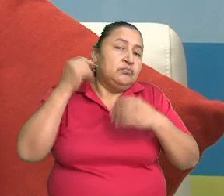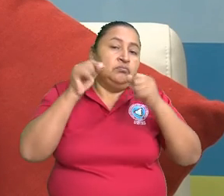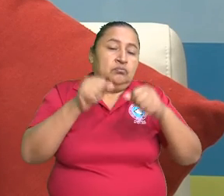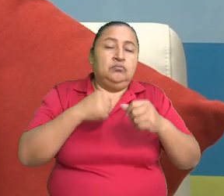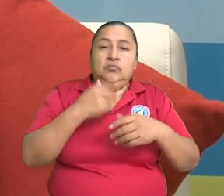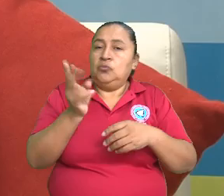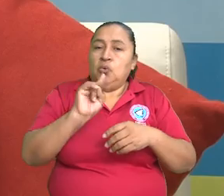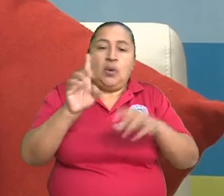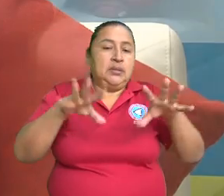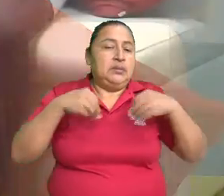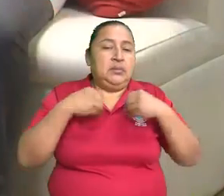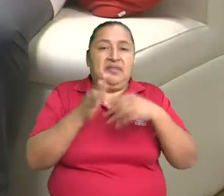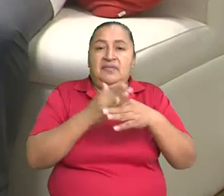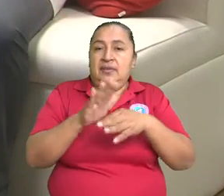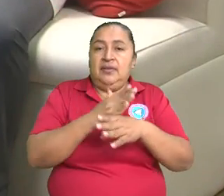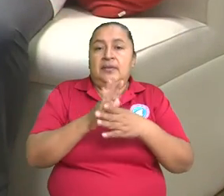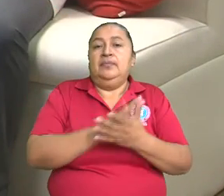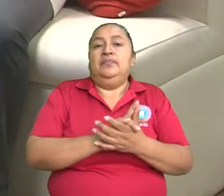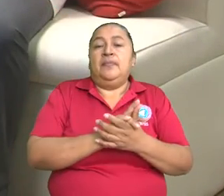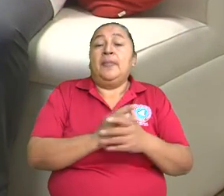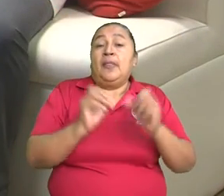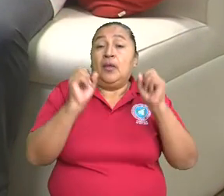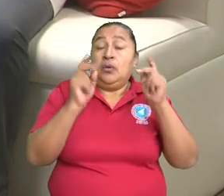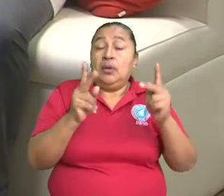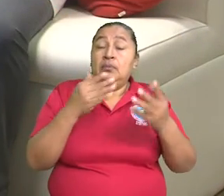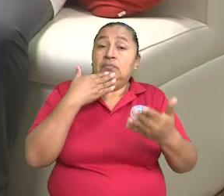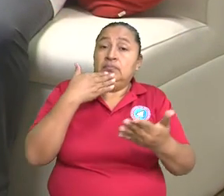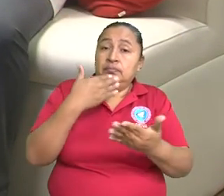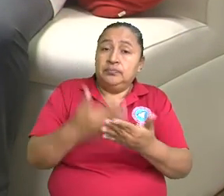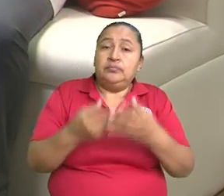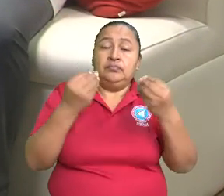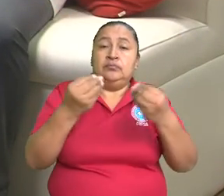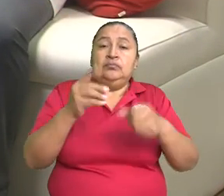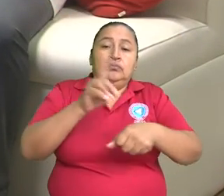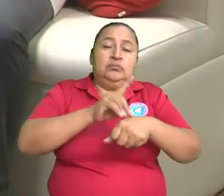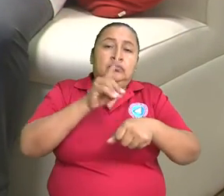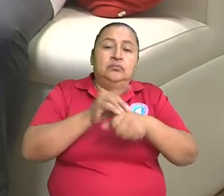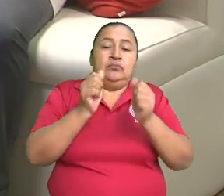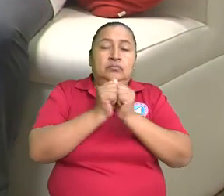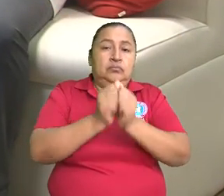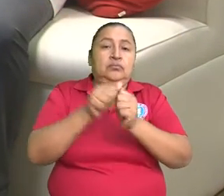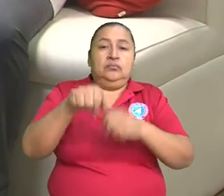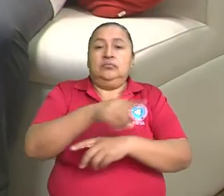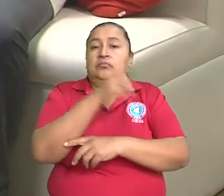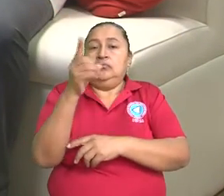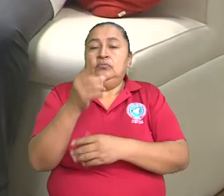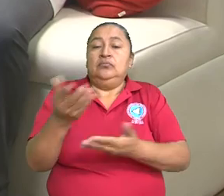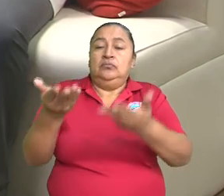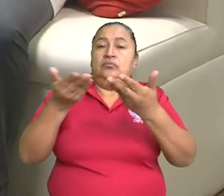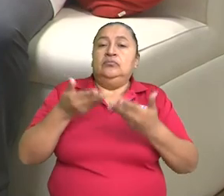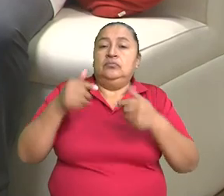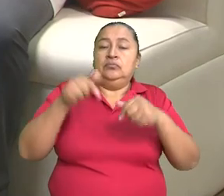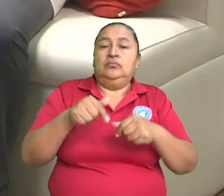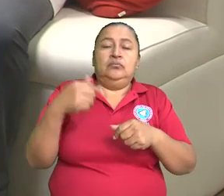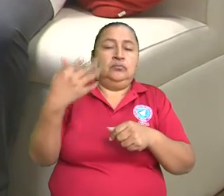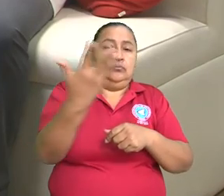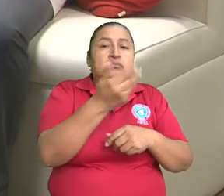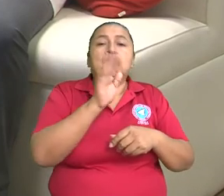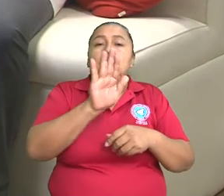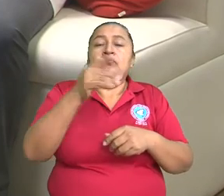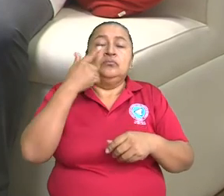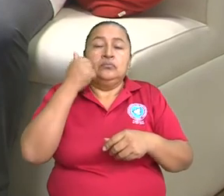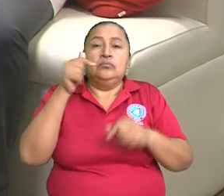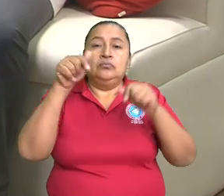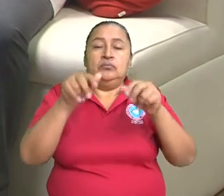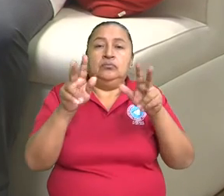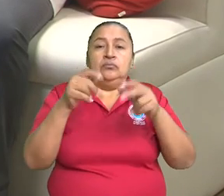irregular. Ok. Bueno, le agradecemos, doctor, por habernos acompañado el día de hoy y habernos brindado todos sus conocimientos